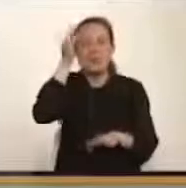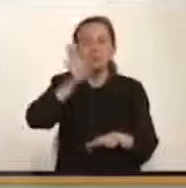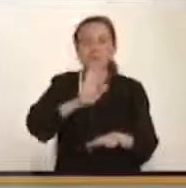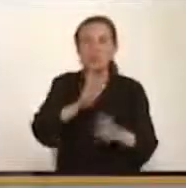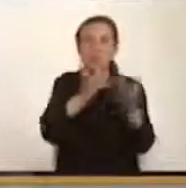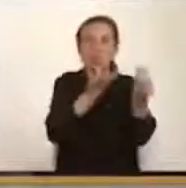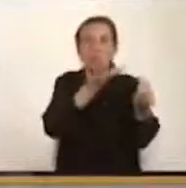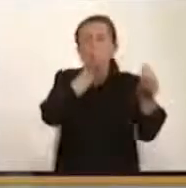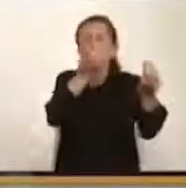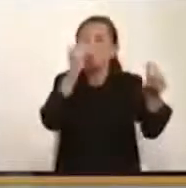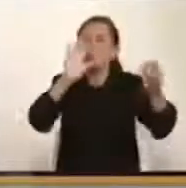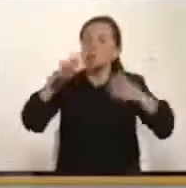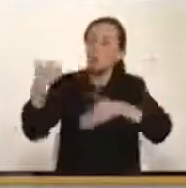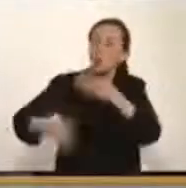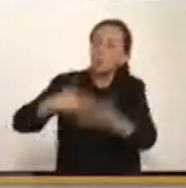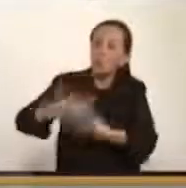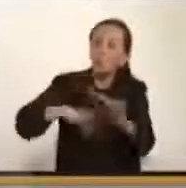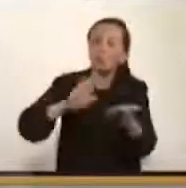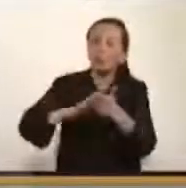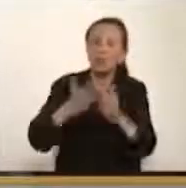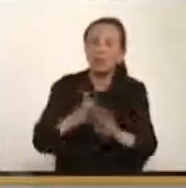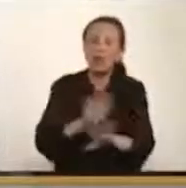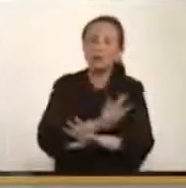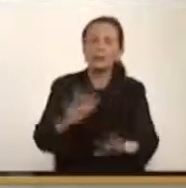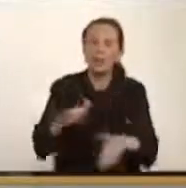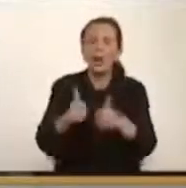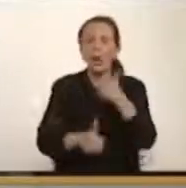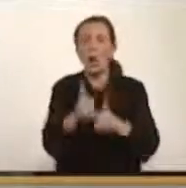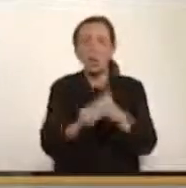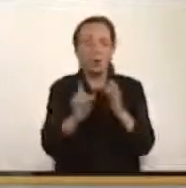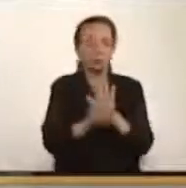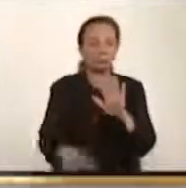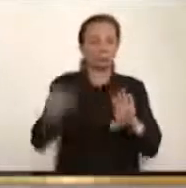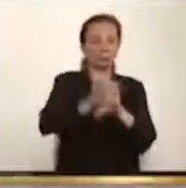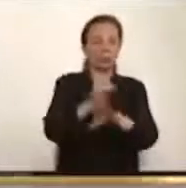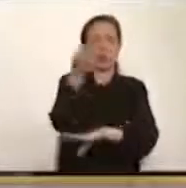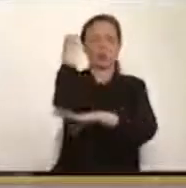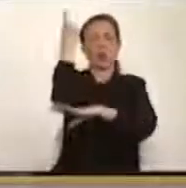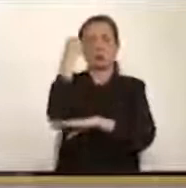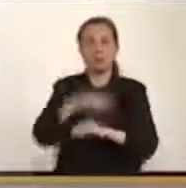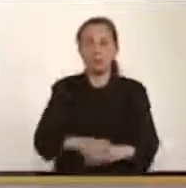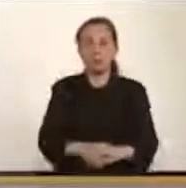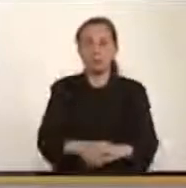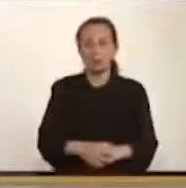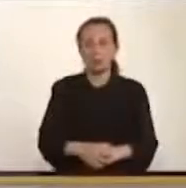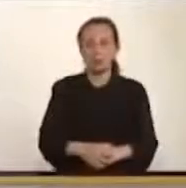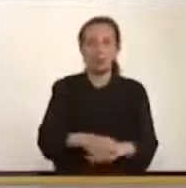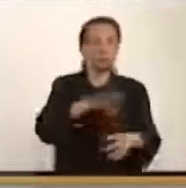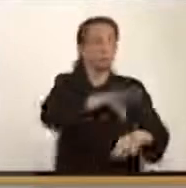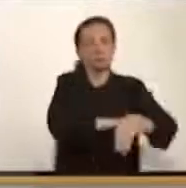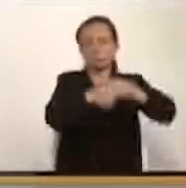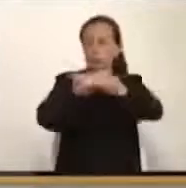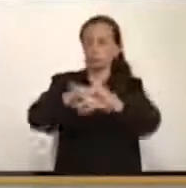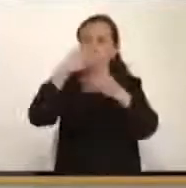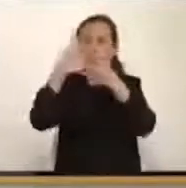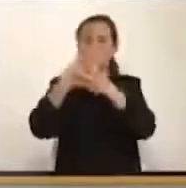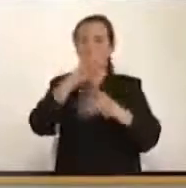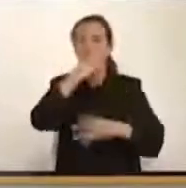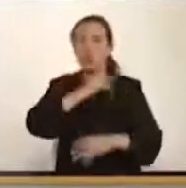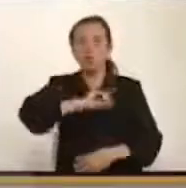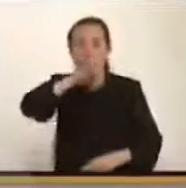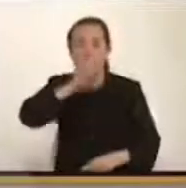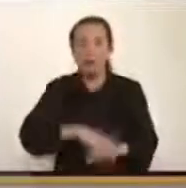los grupos en ese proceso de paz, sería conexo con el delito político, que no habría cárcel y que habría elegibilidad